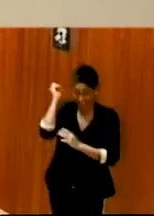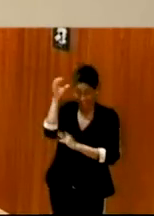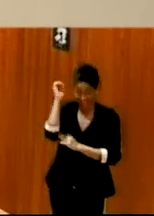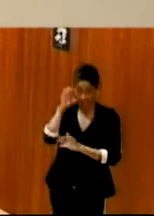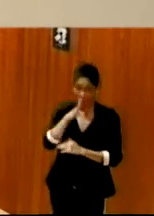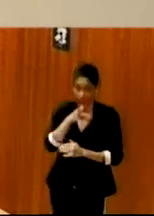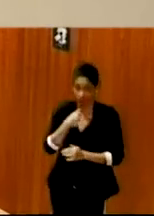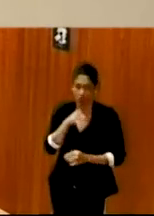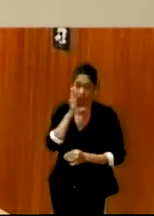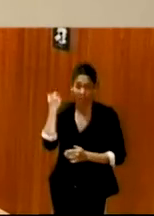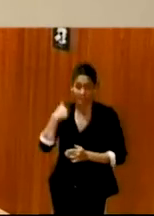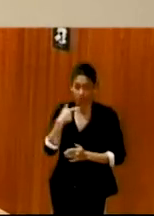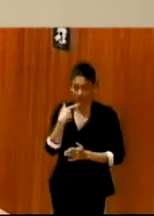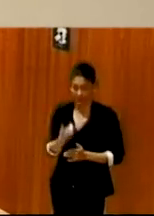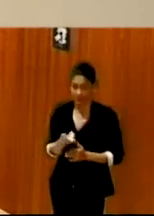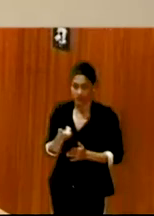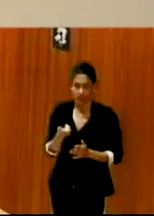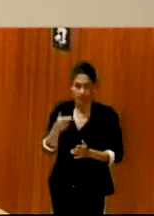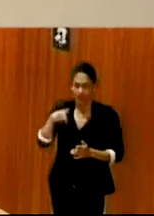lo de que son fundamentales.